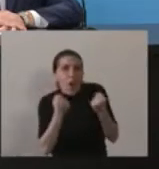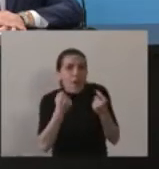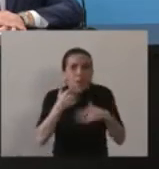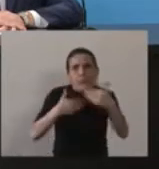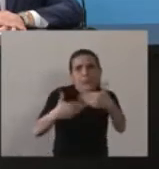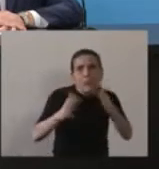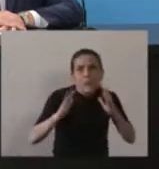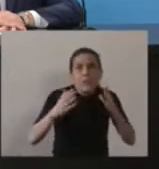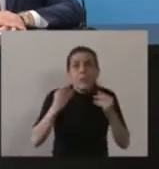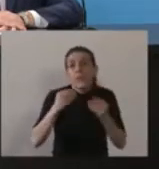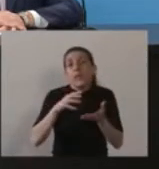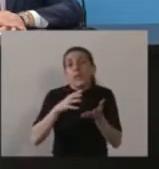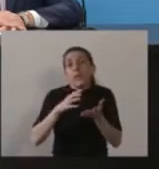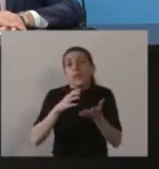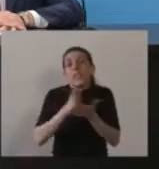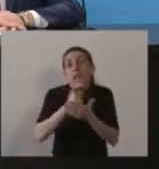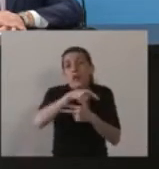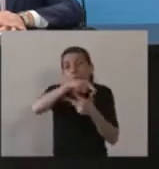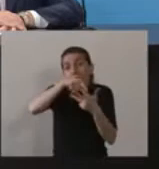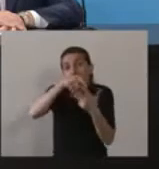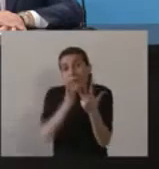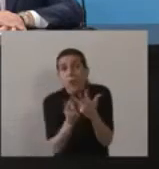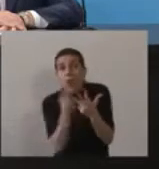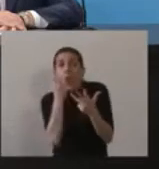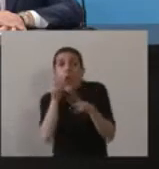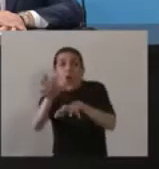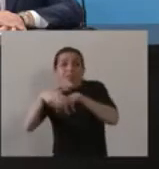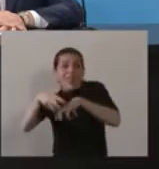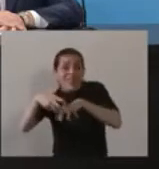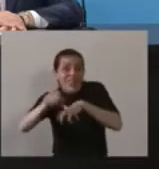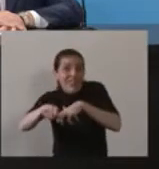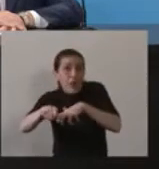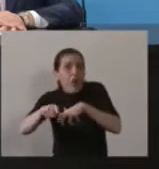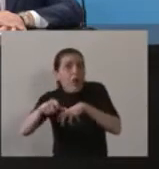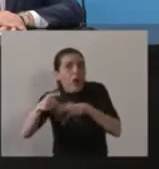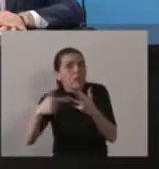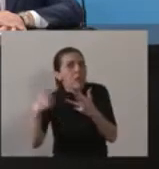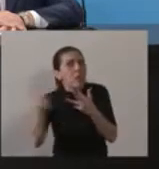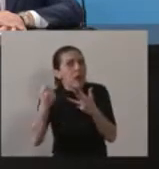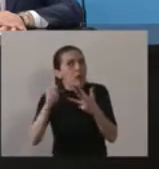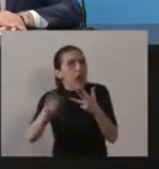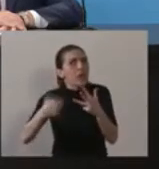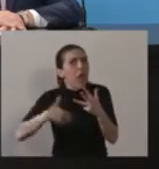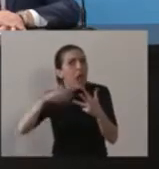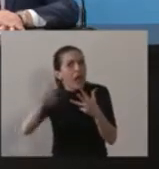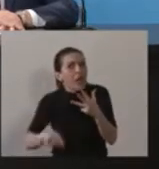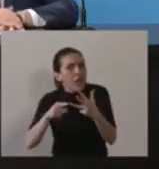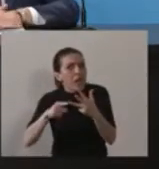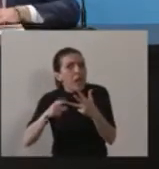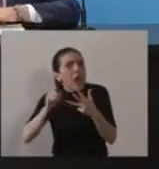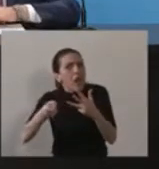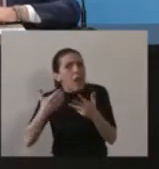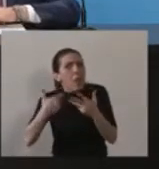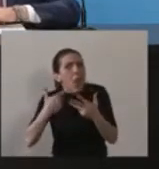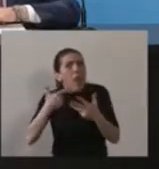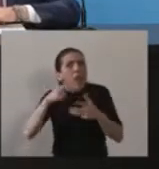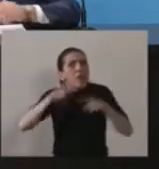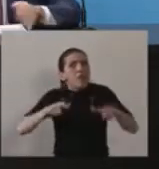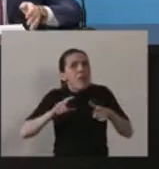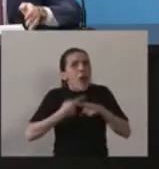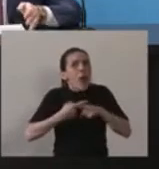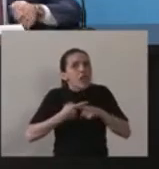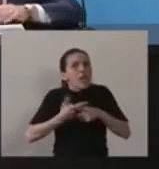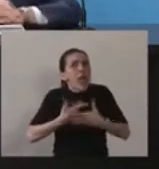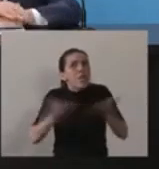para la Argentina y creo que se puede transformar en un instrumento para gestionar políticas públicas muy